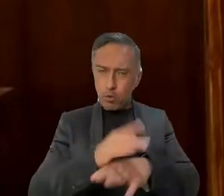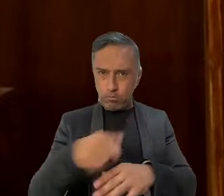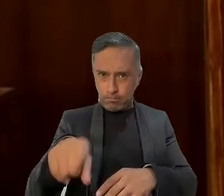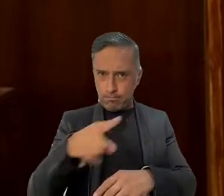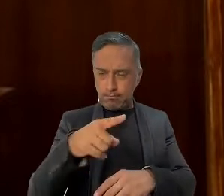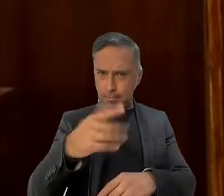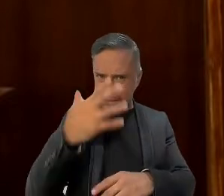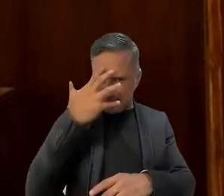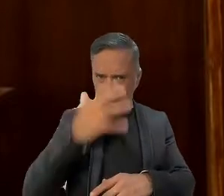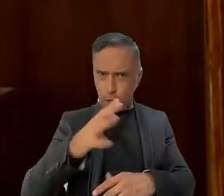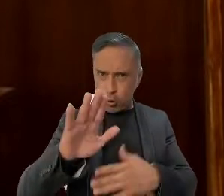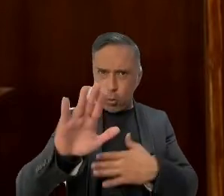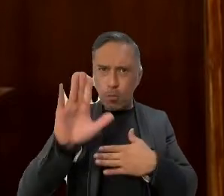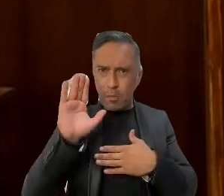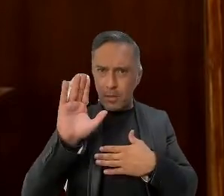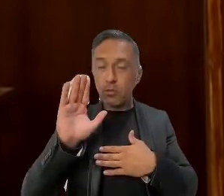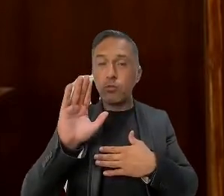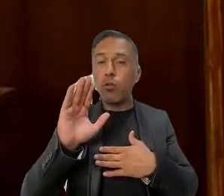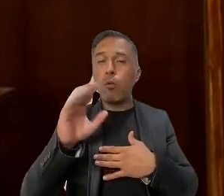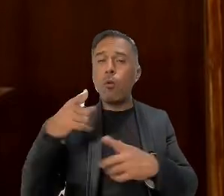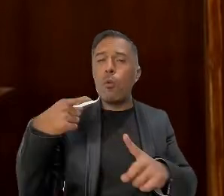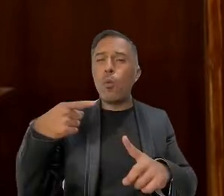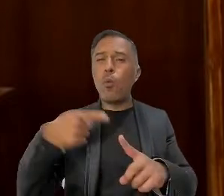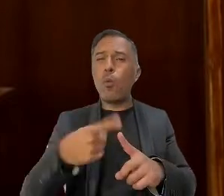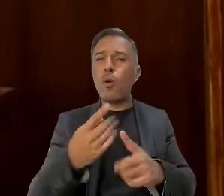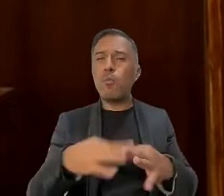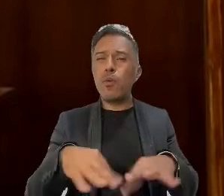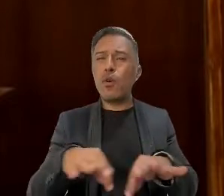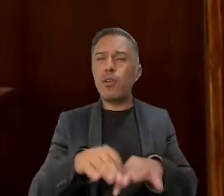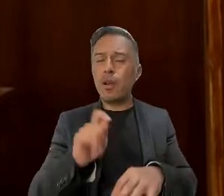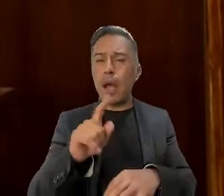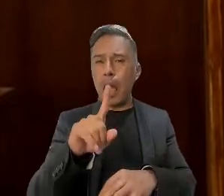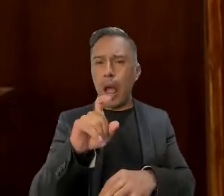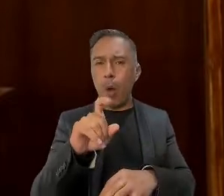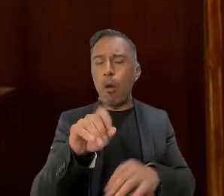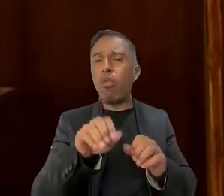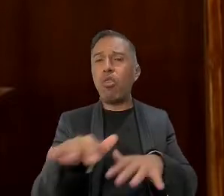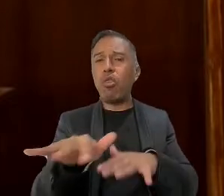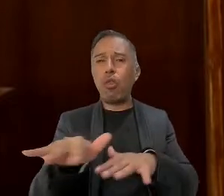a la importancia especial que tiene el cuidado del agua.